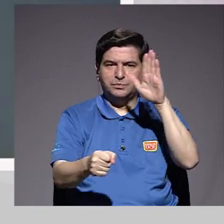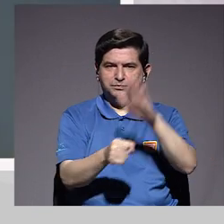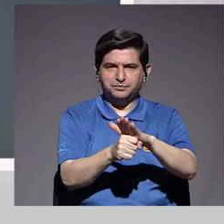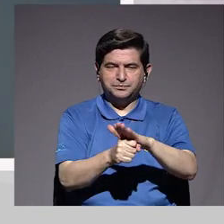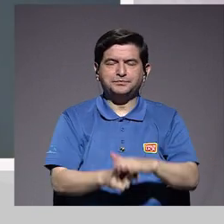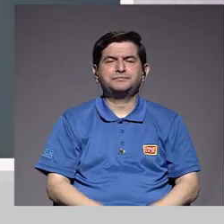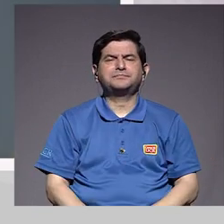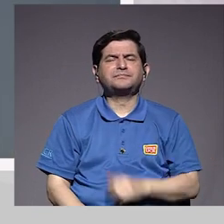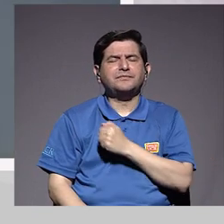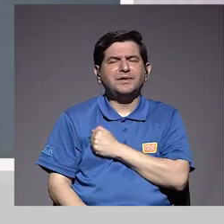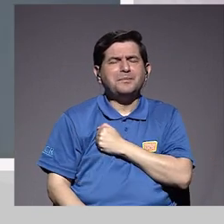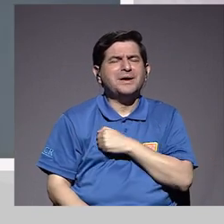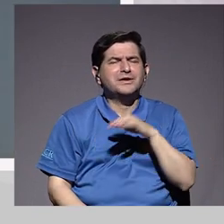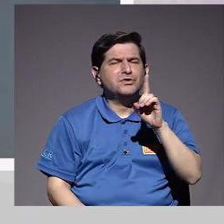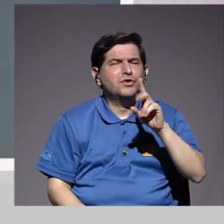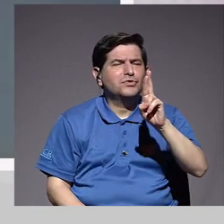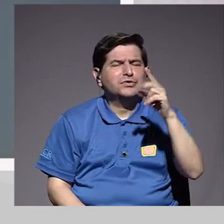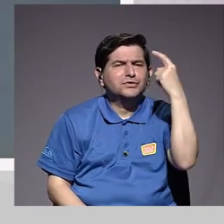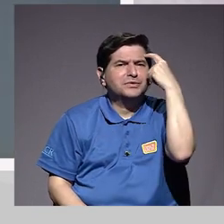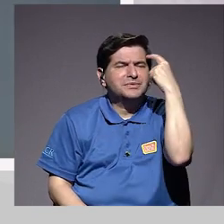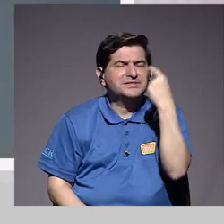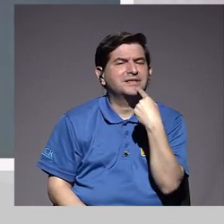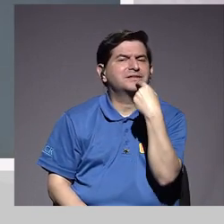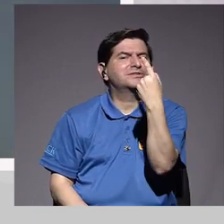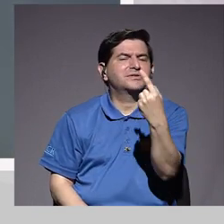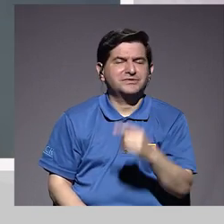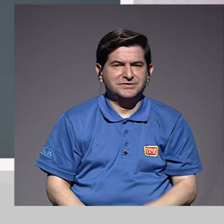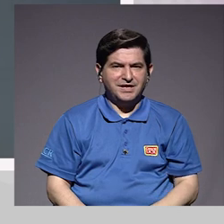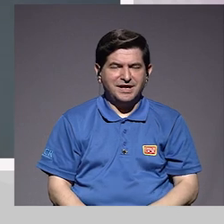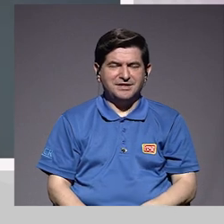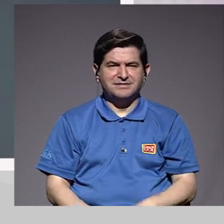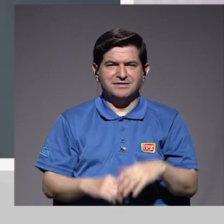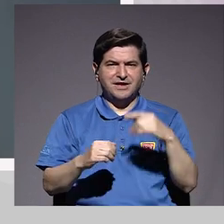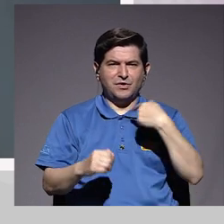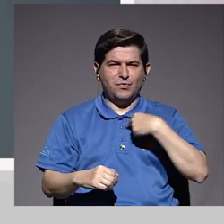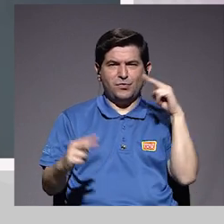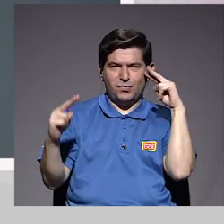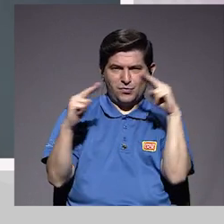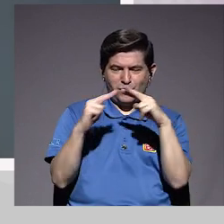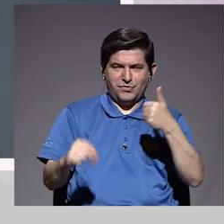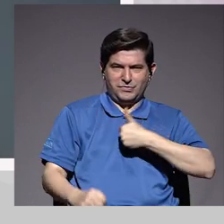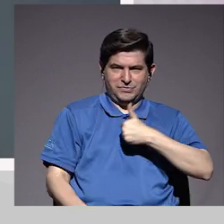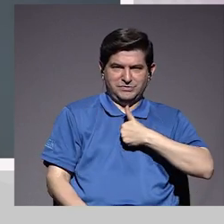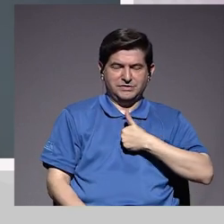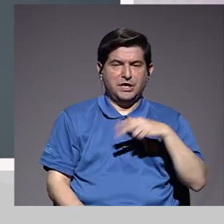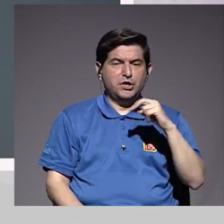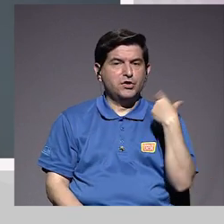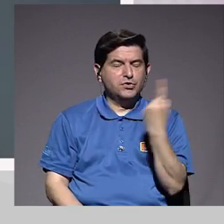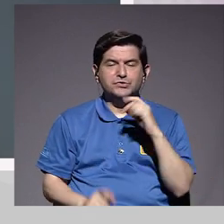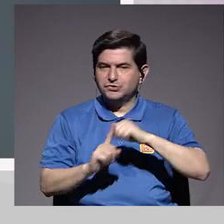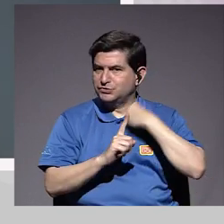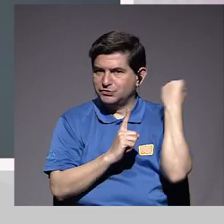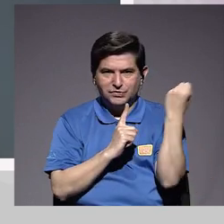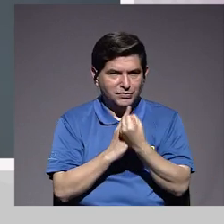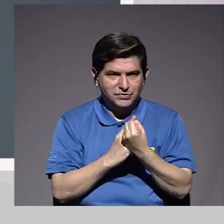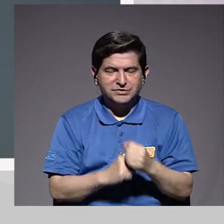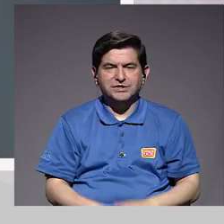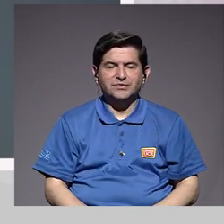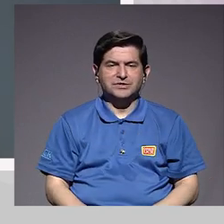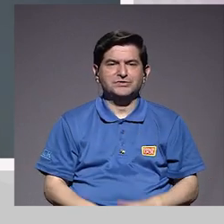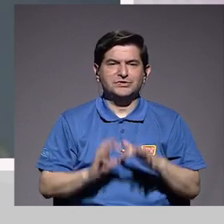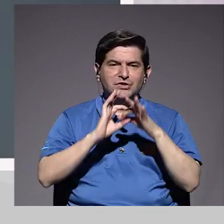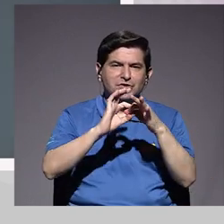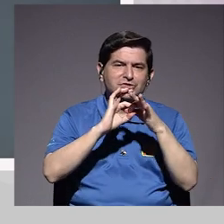Doctor, perdón, estaba pensando a propósito de lo que usted decía, esto de conocerse, ¿verdad? No sería solamente por una cuestión de